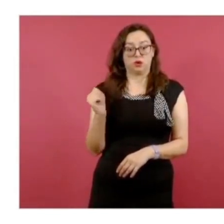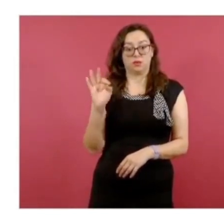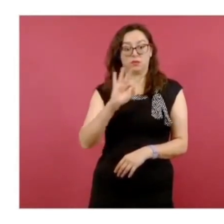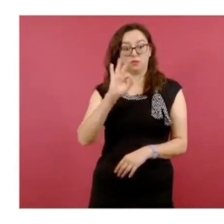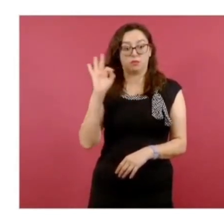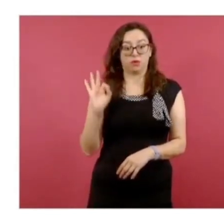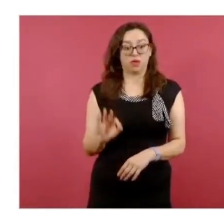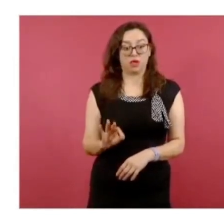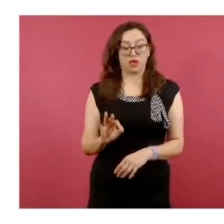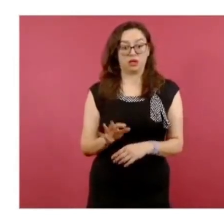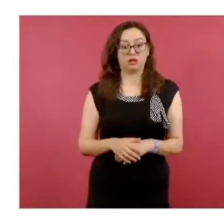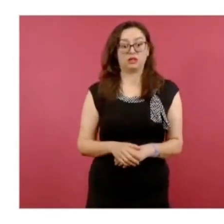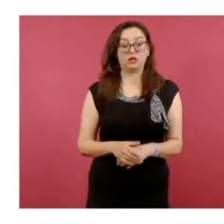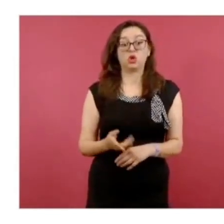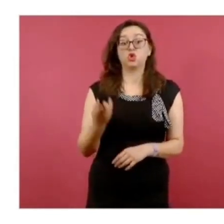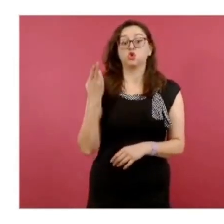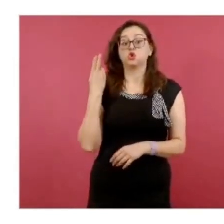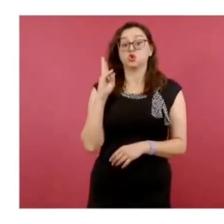57,